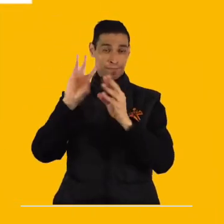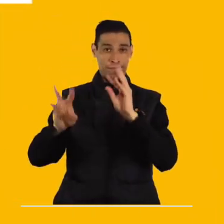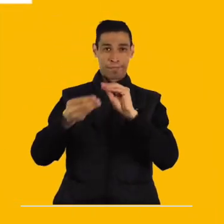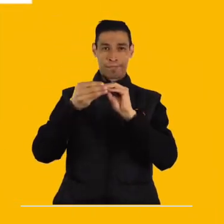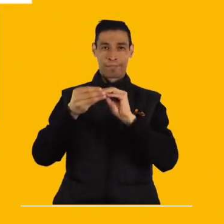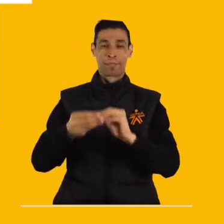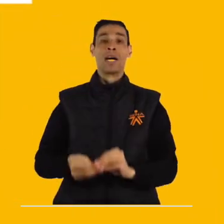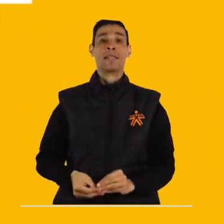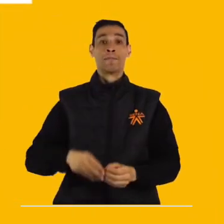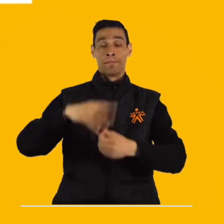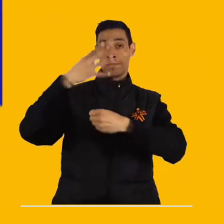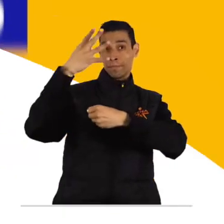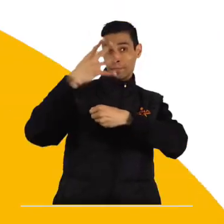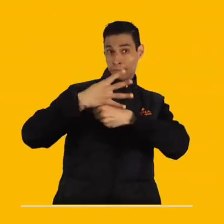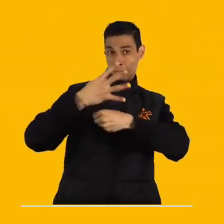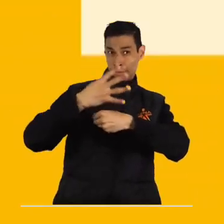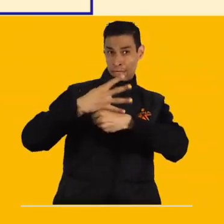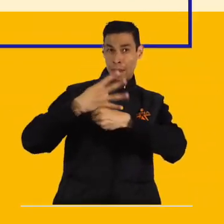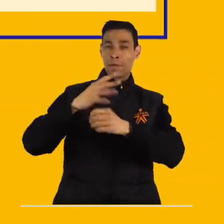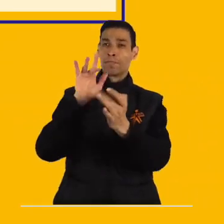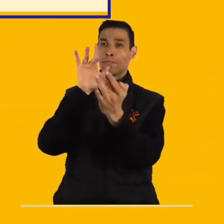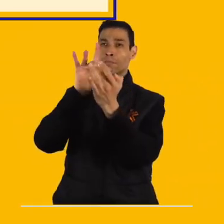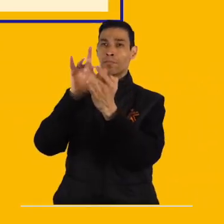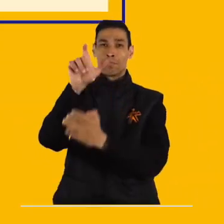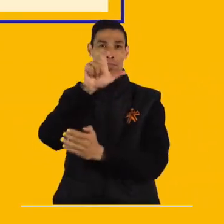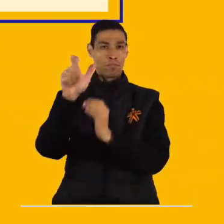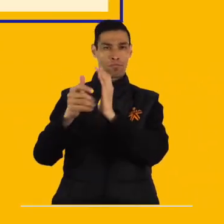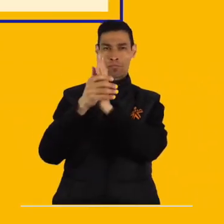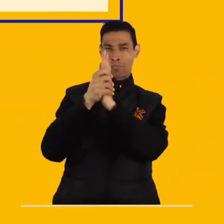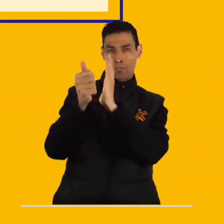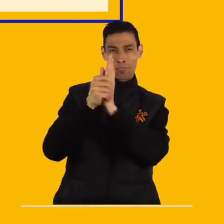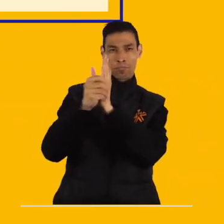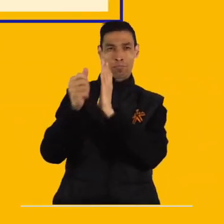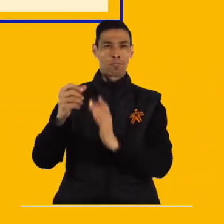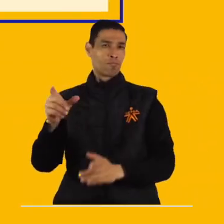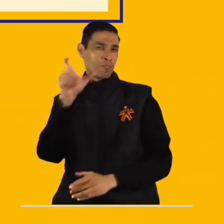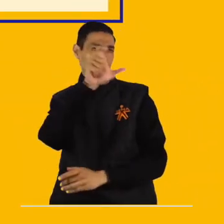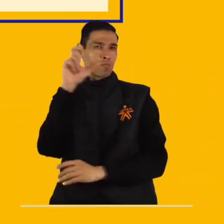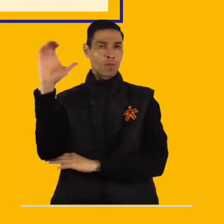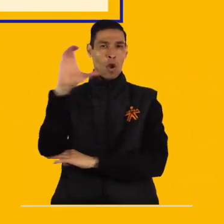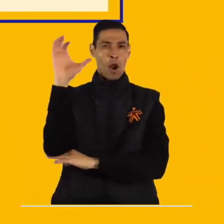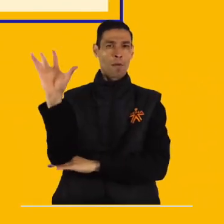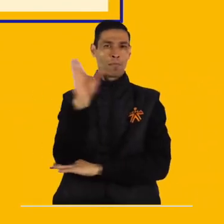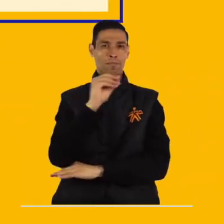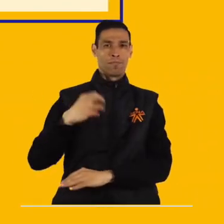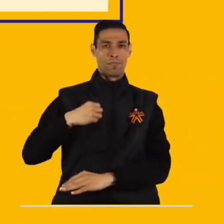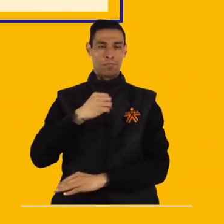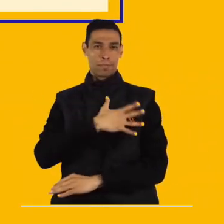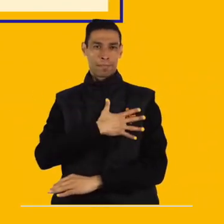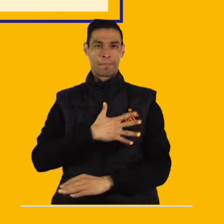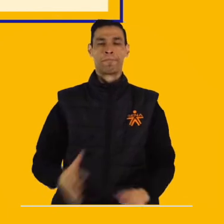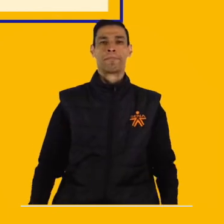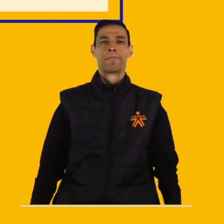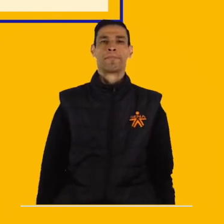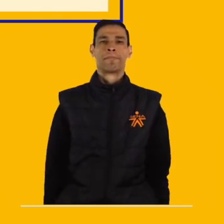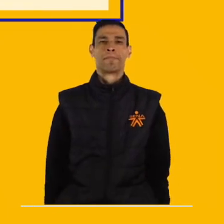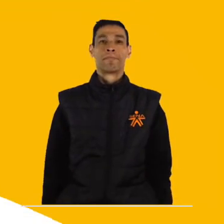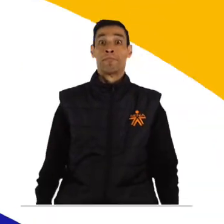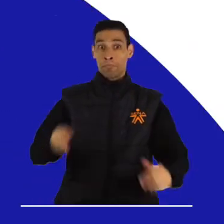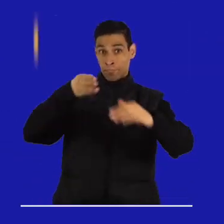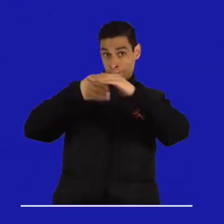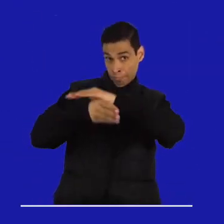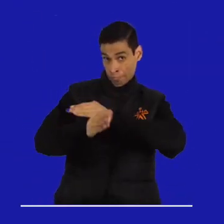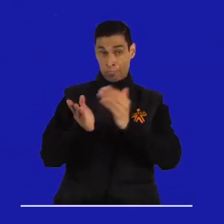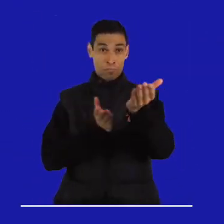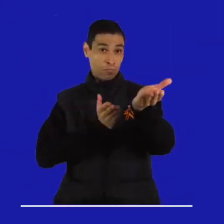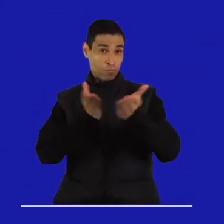vemos en la próxima oportunidad agencia pública de empleo conectamos el talento y las oportunidades de los colombianos